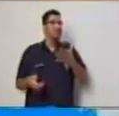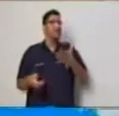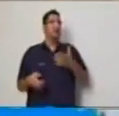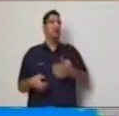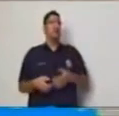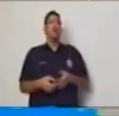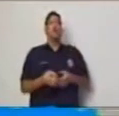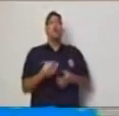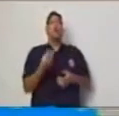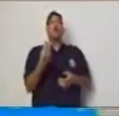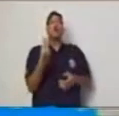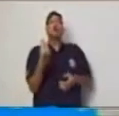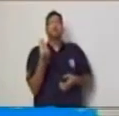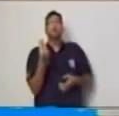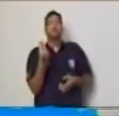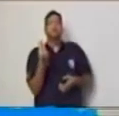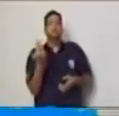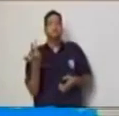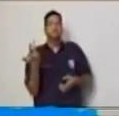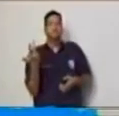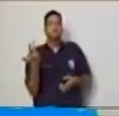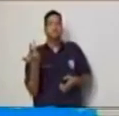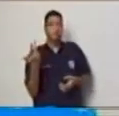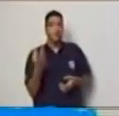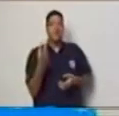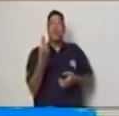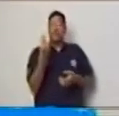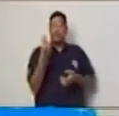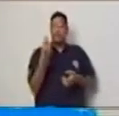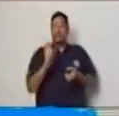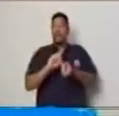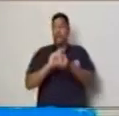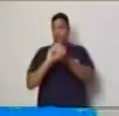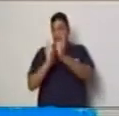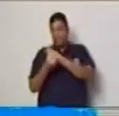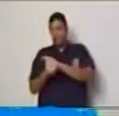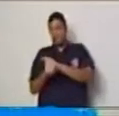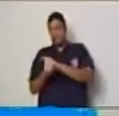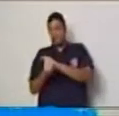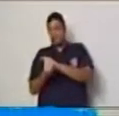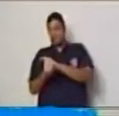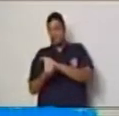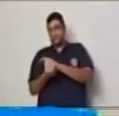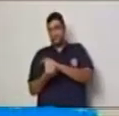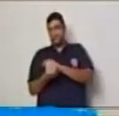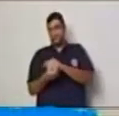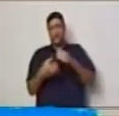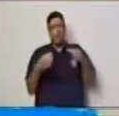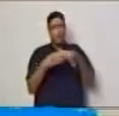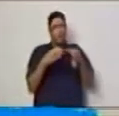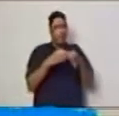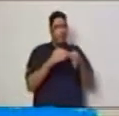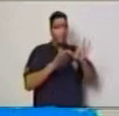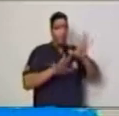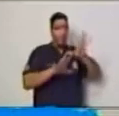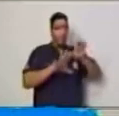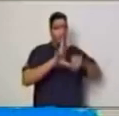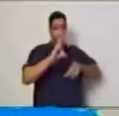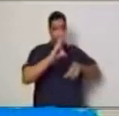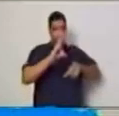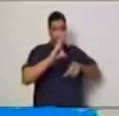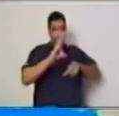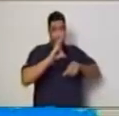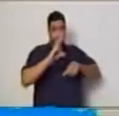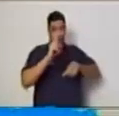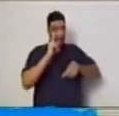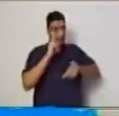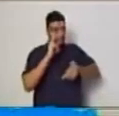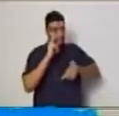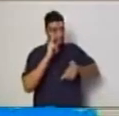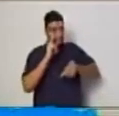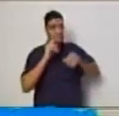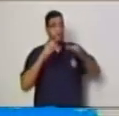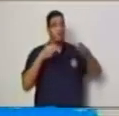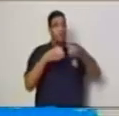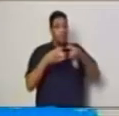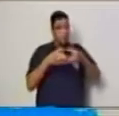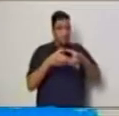el dinero es la variable dependiente en este caso